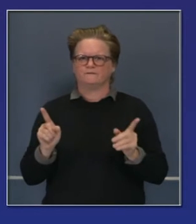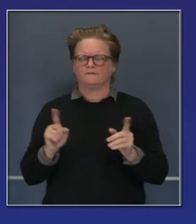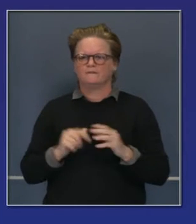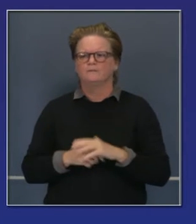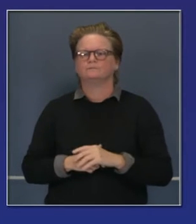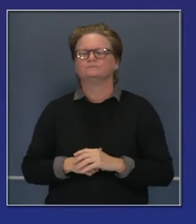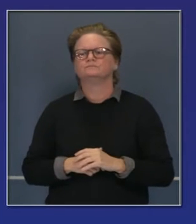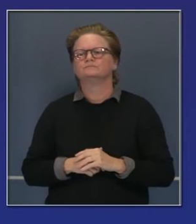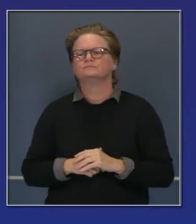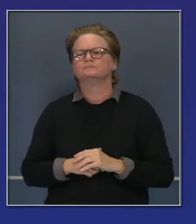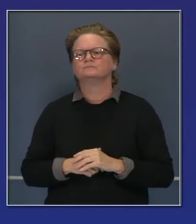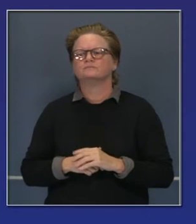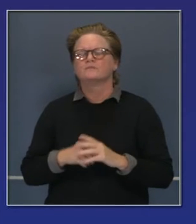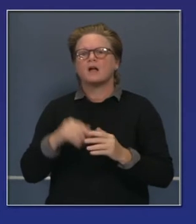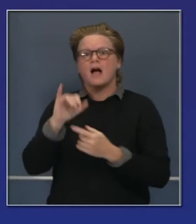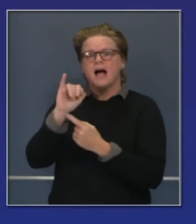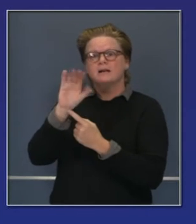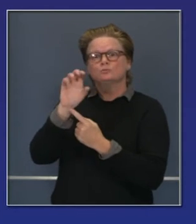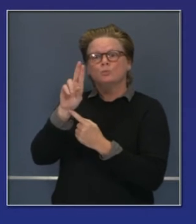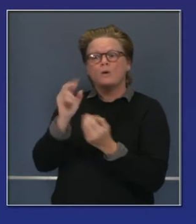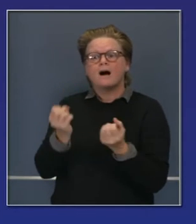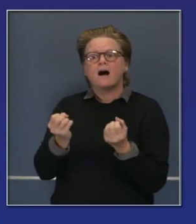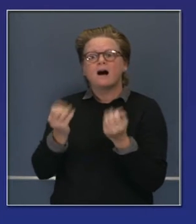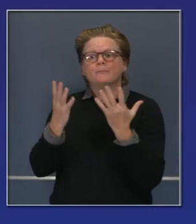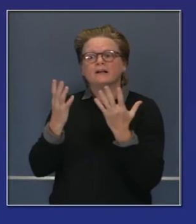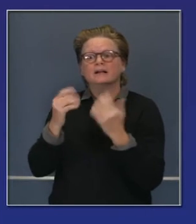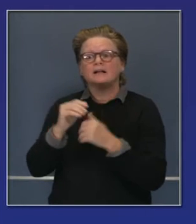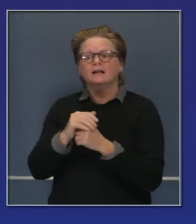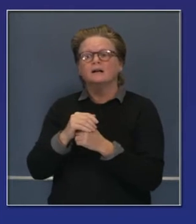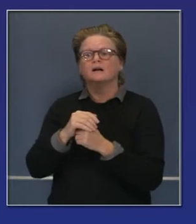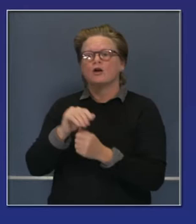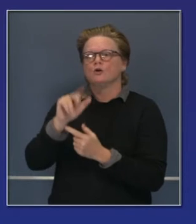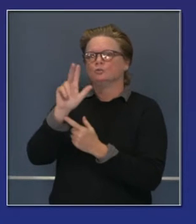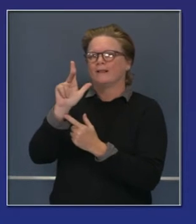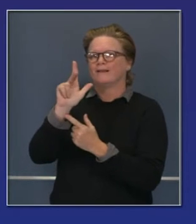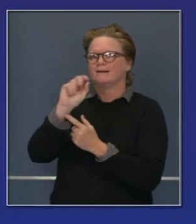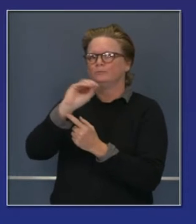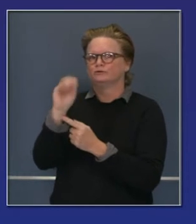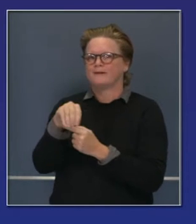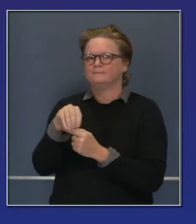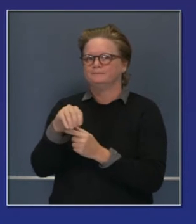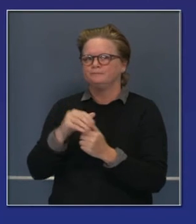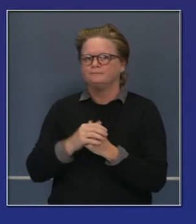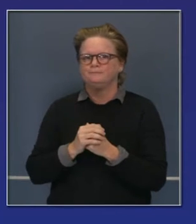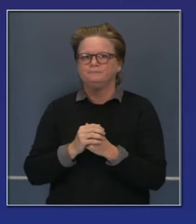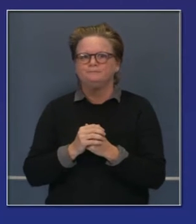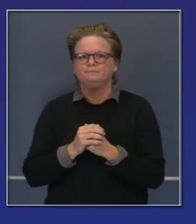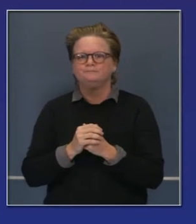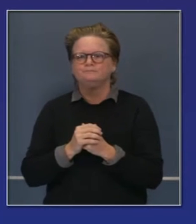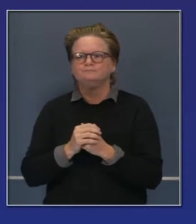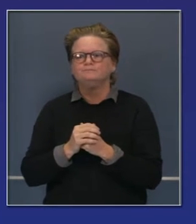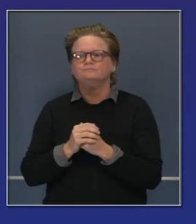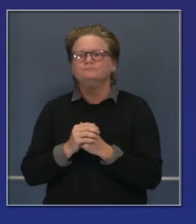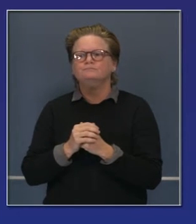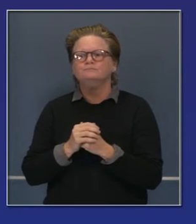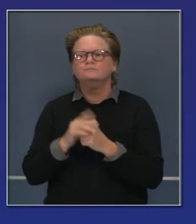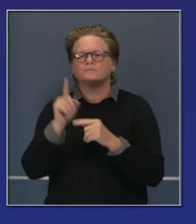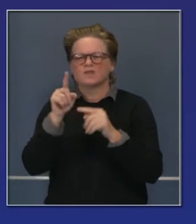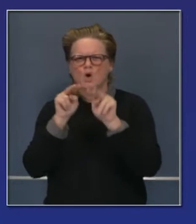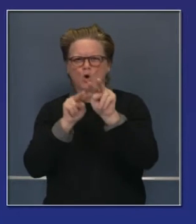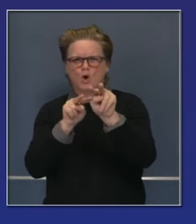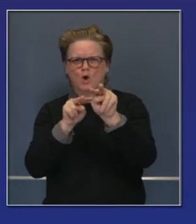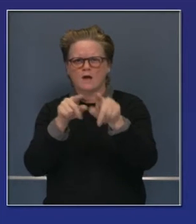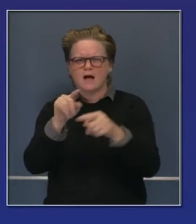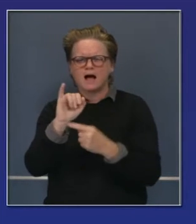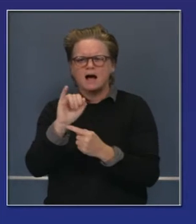% es la cifra actual en los últimos 14 días. Y veamos lo que eso significa respecto a nuestra capacidad de